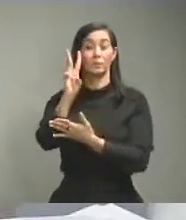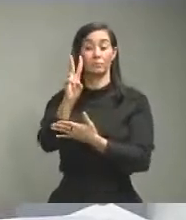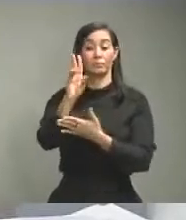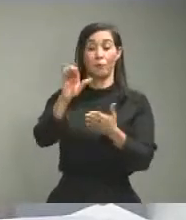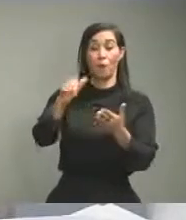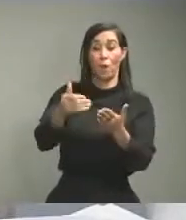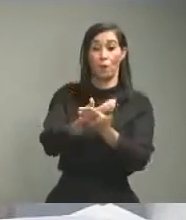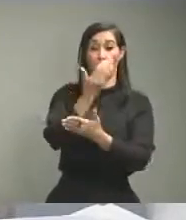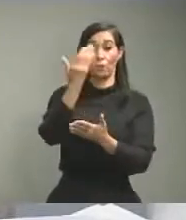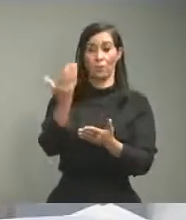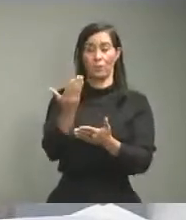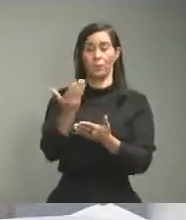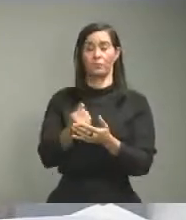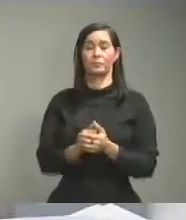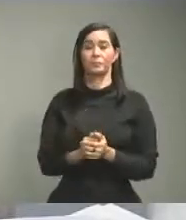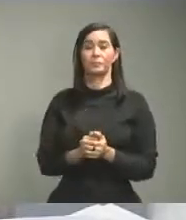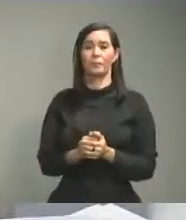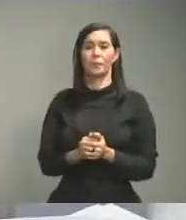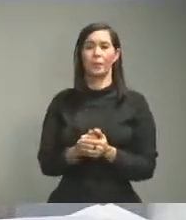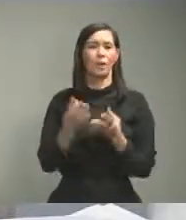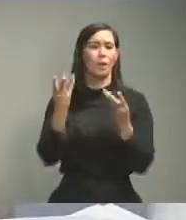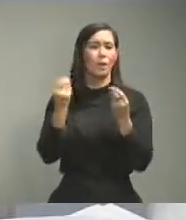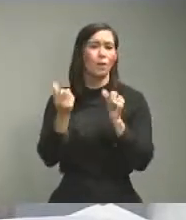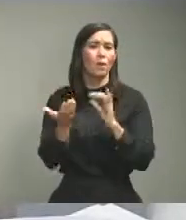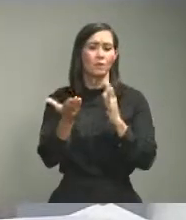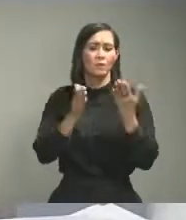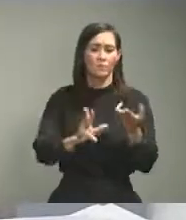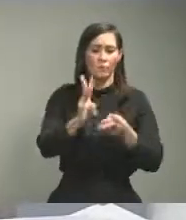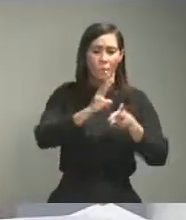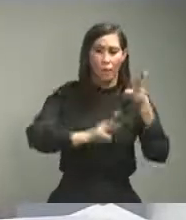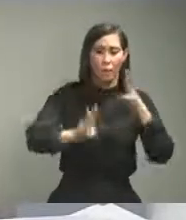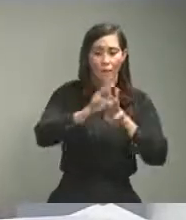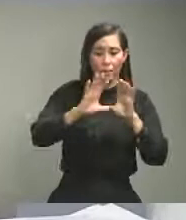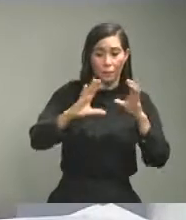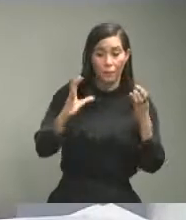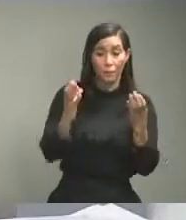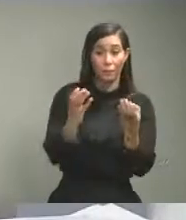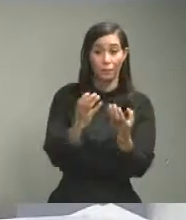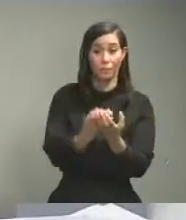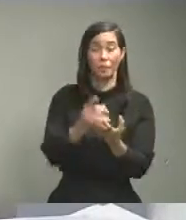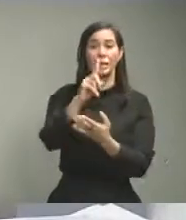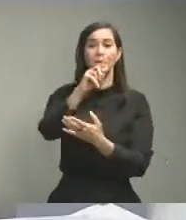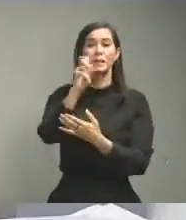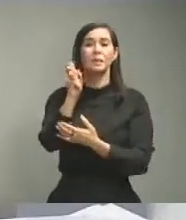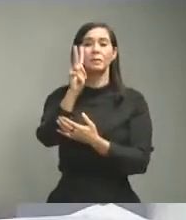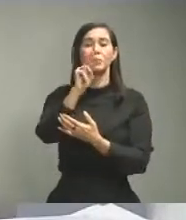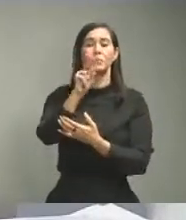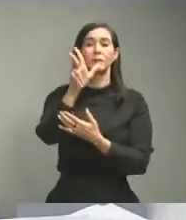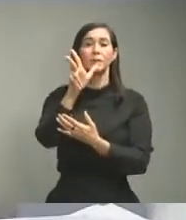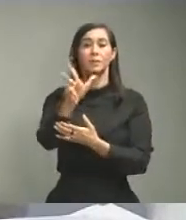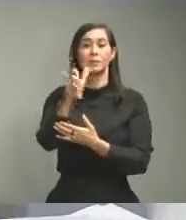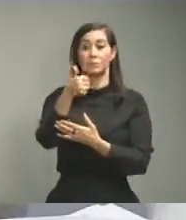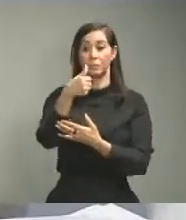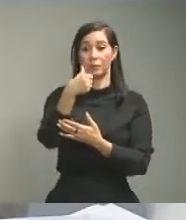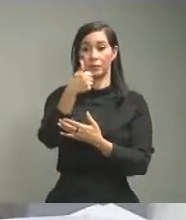El número de defunciones a nivel global es de 123.010